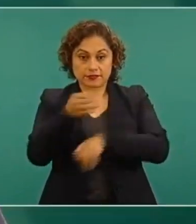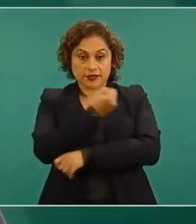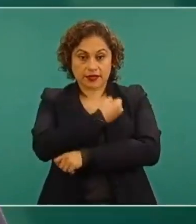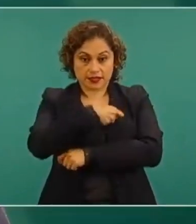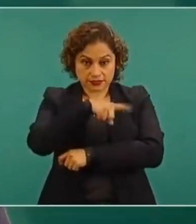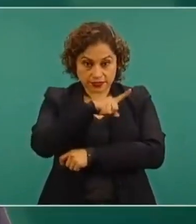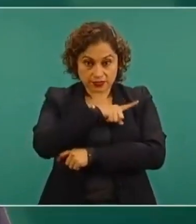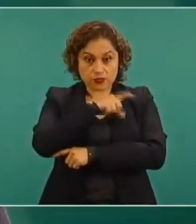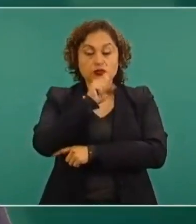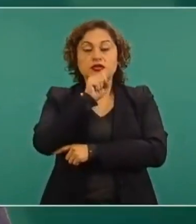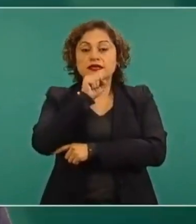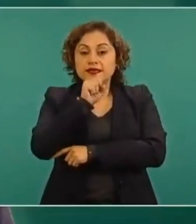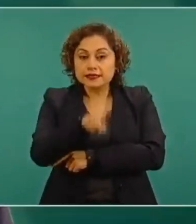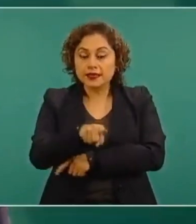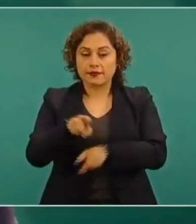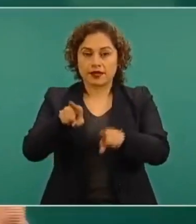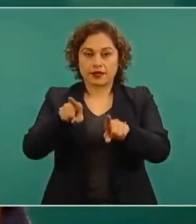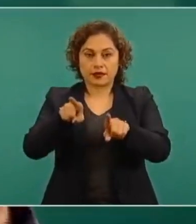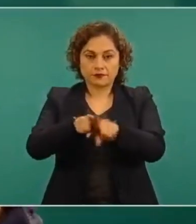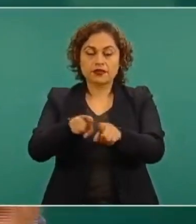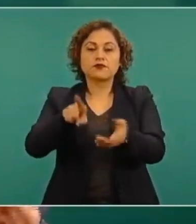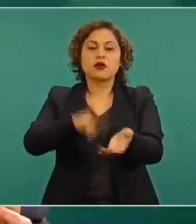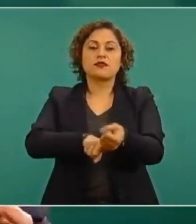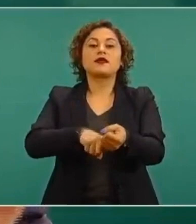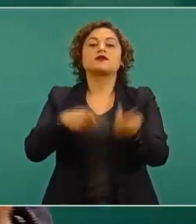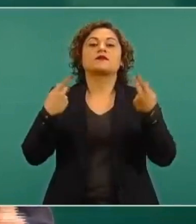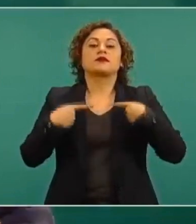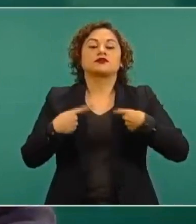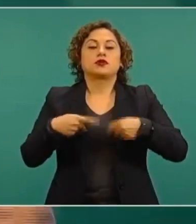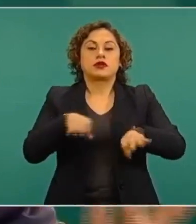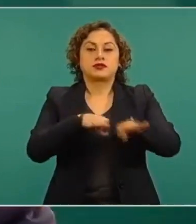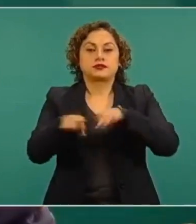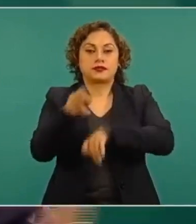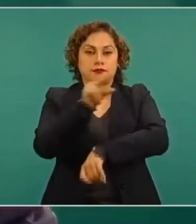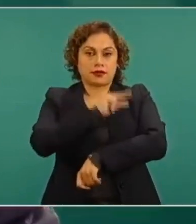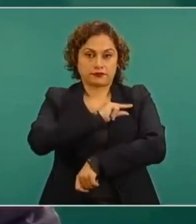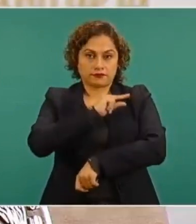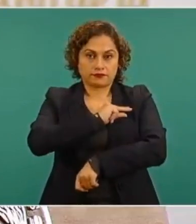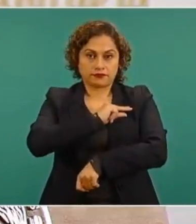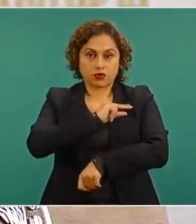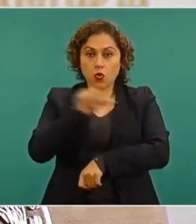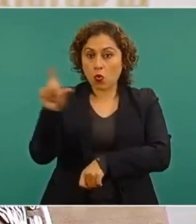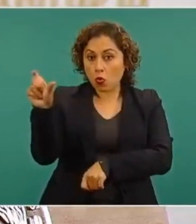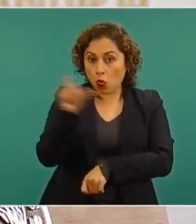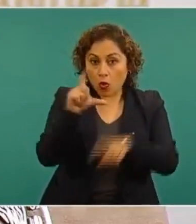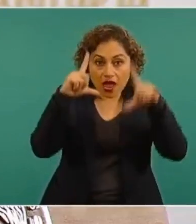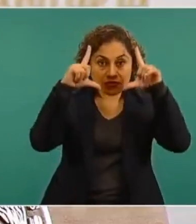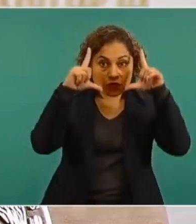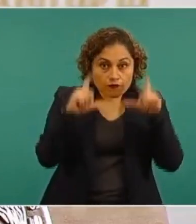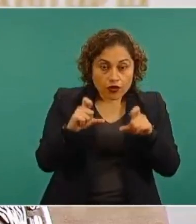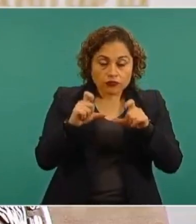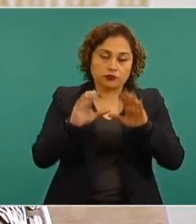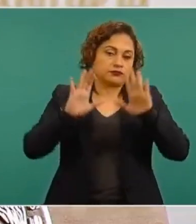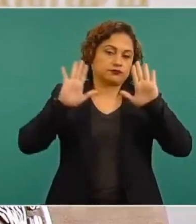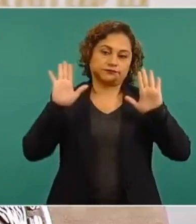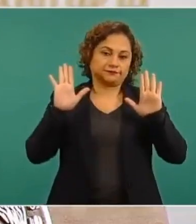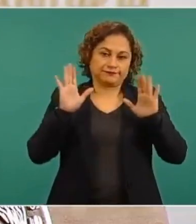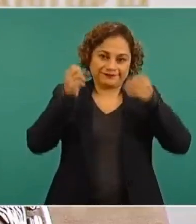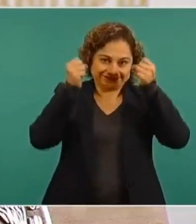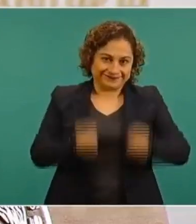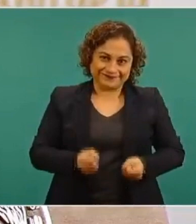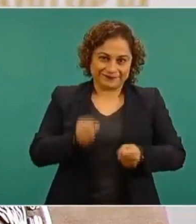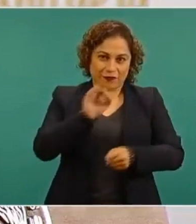también incluyendo al sector privado. El día exacto de esa foto no se lo puedo garantizar, pero estará a lo largo de esta semana,